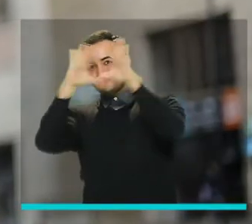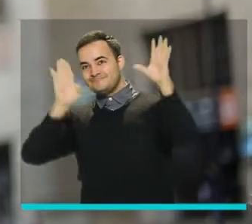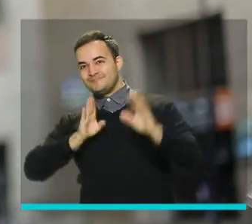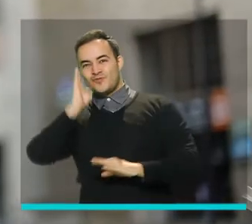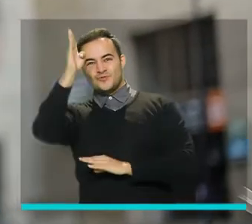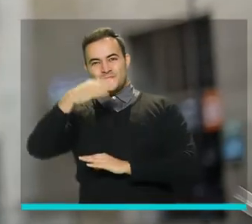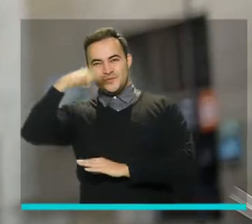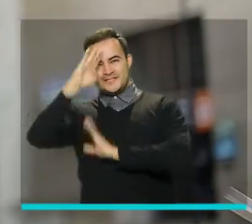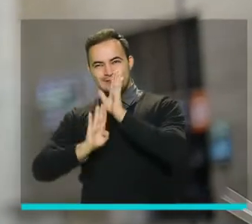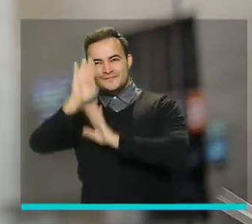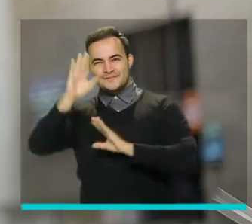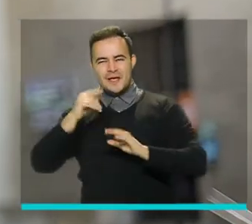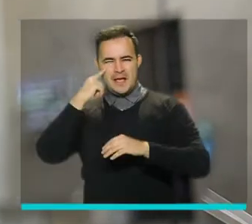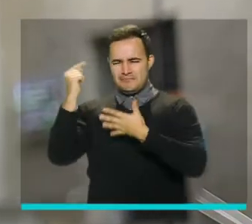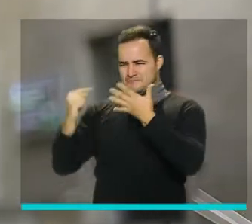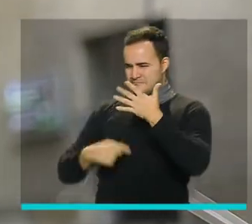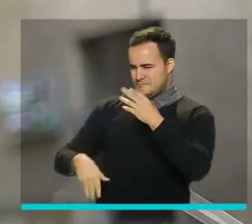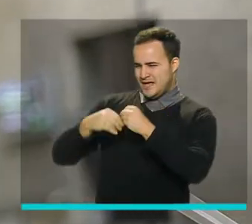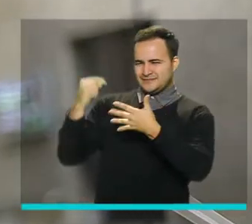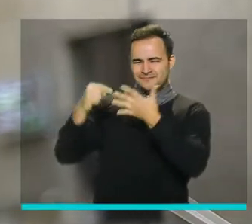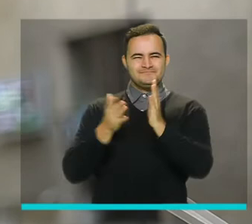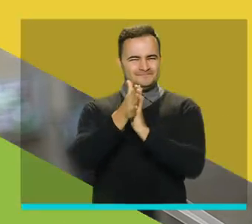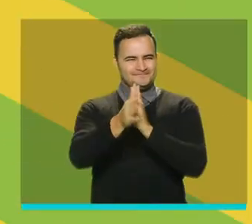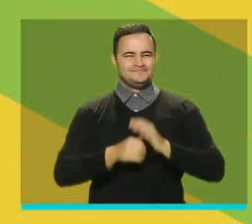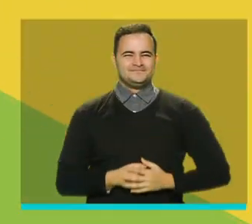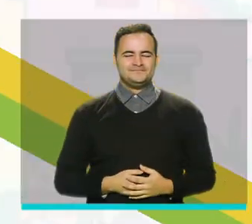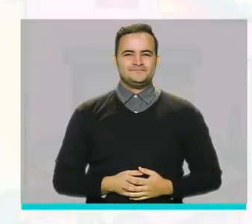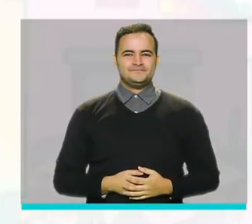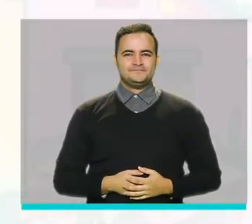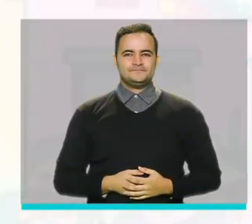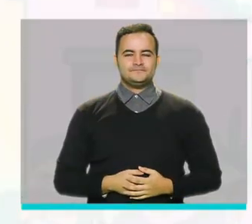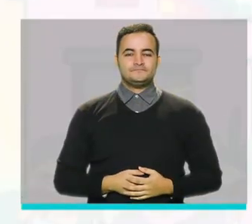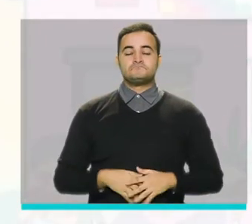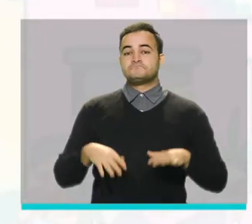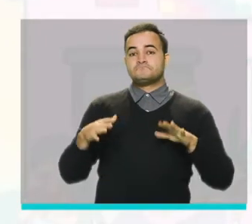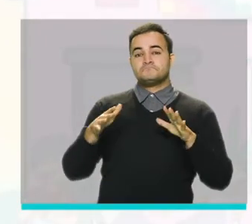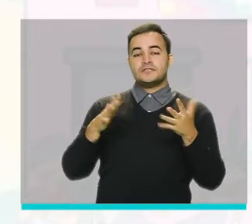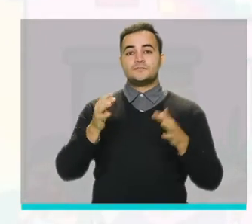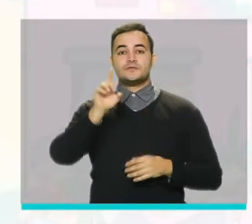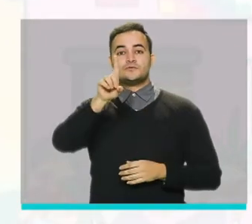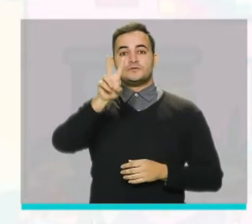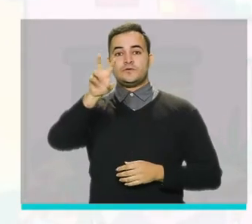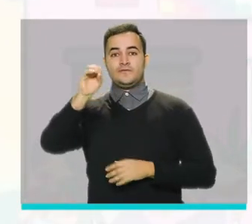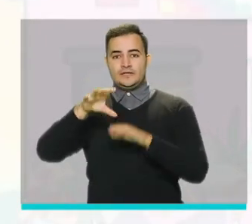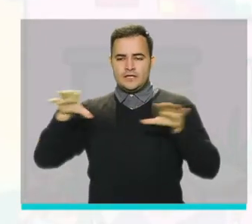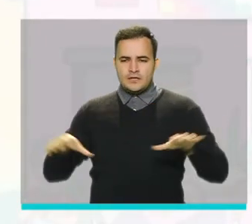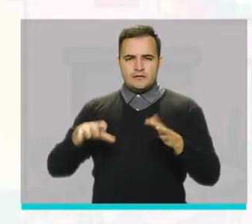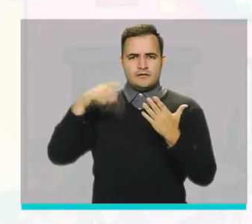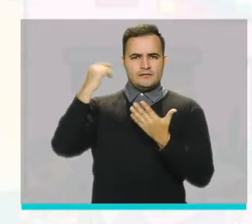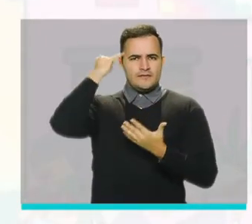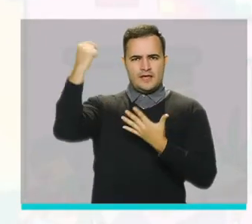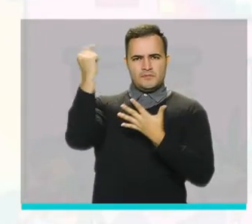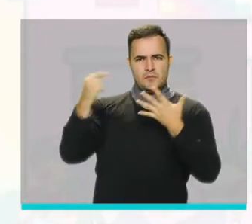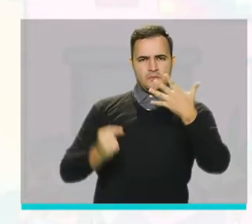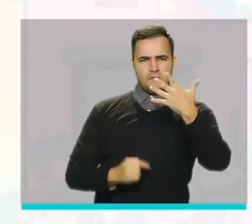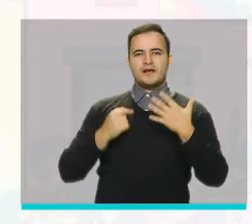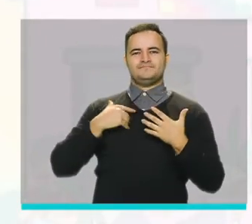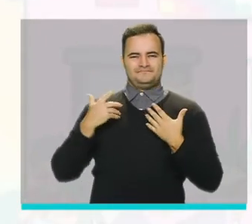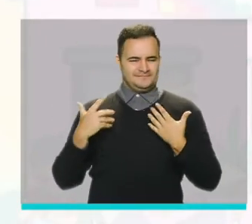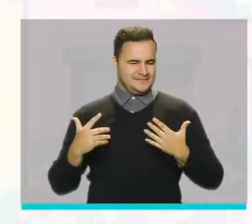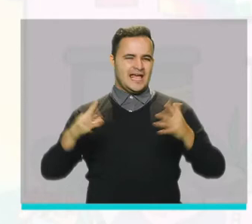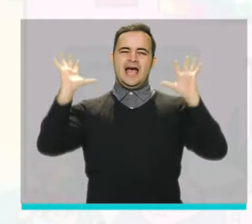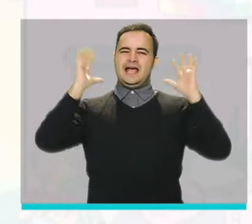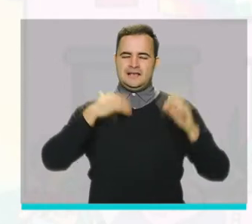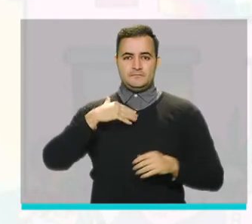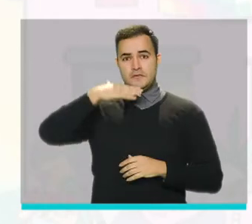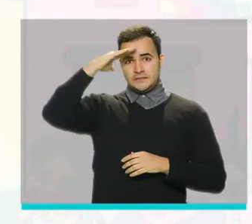es tiempo de conocer otros hechos destacados de la semana. Con más de 120 actividades se conmemorará en Medellín y